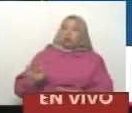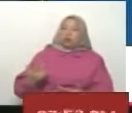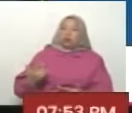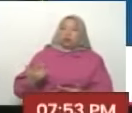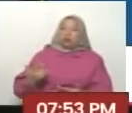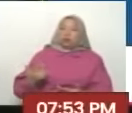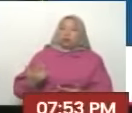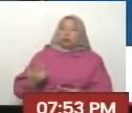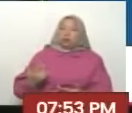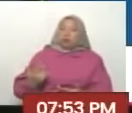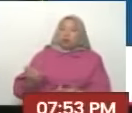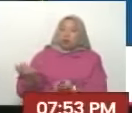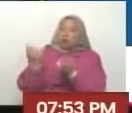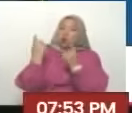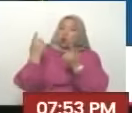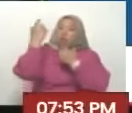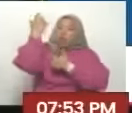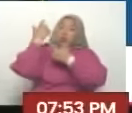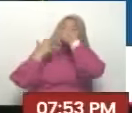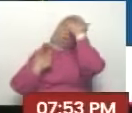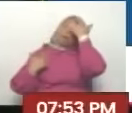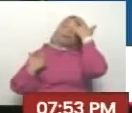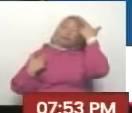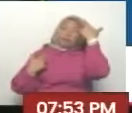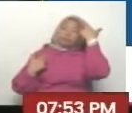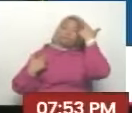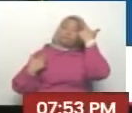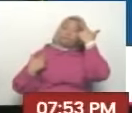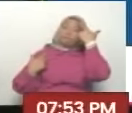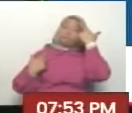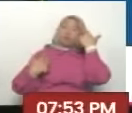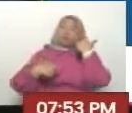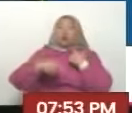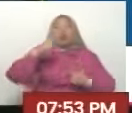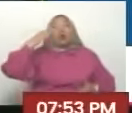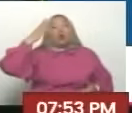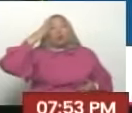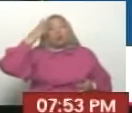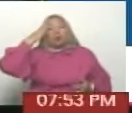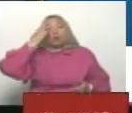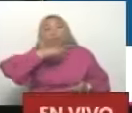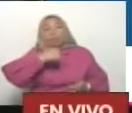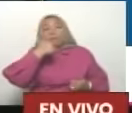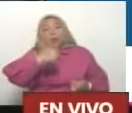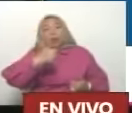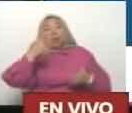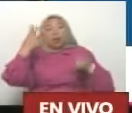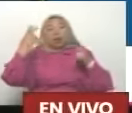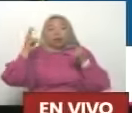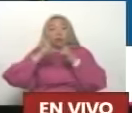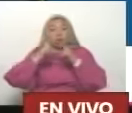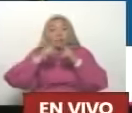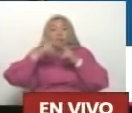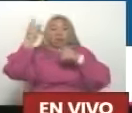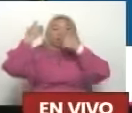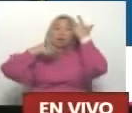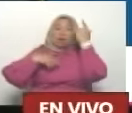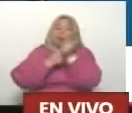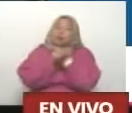Y que nos enseñó El comandante Chávez Tú conociste bien El comandante Hugo Chávez Te quiso mucho